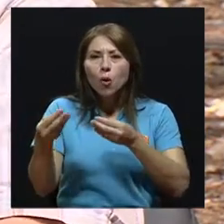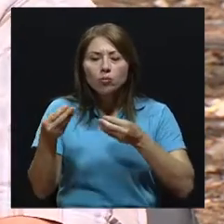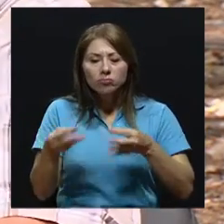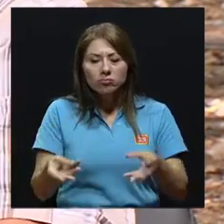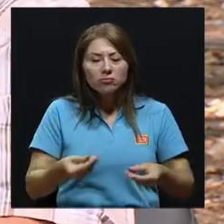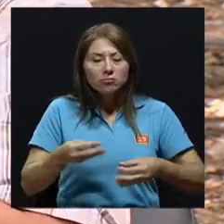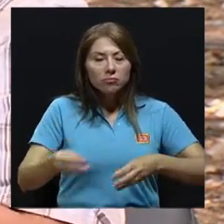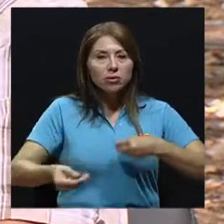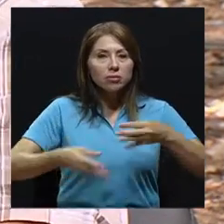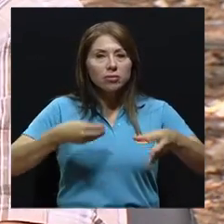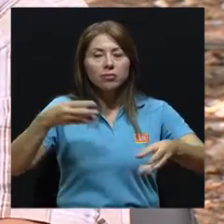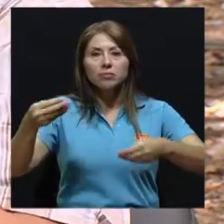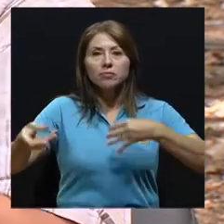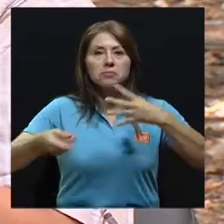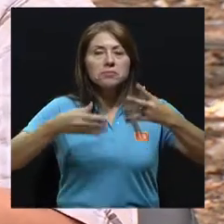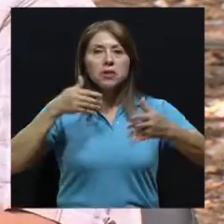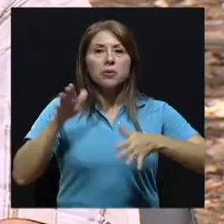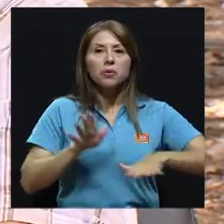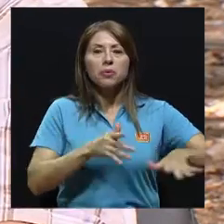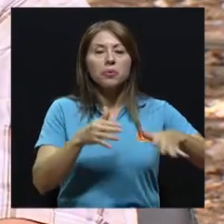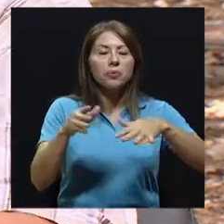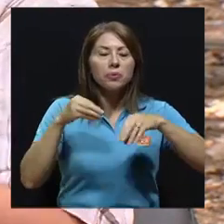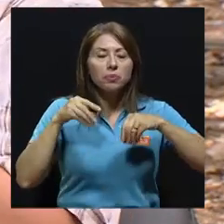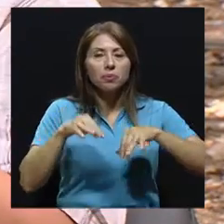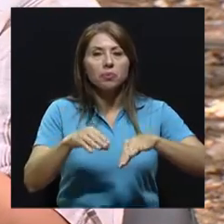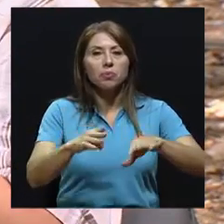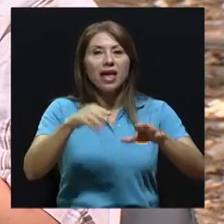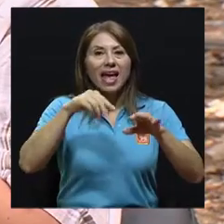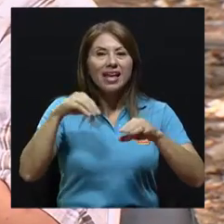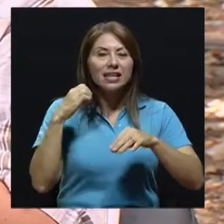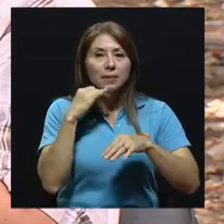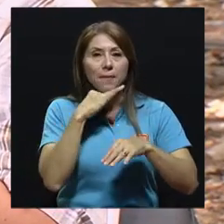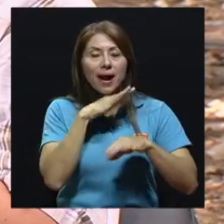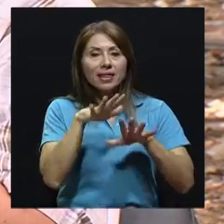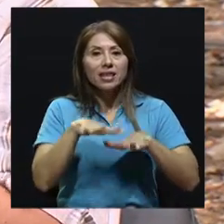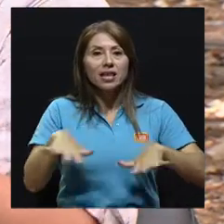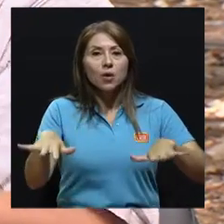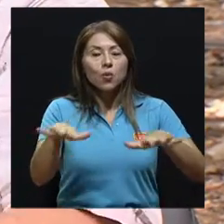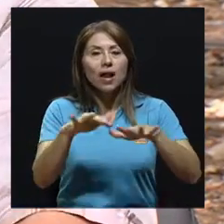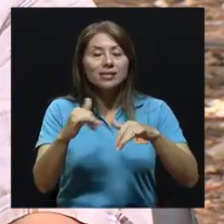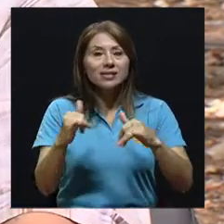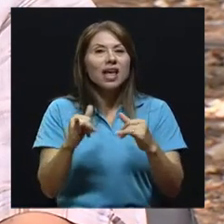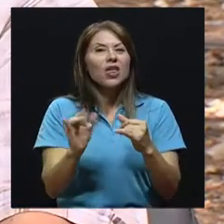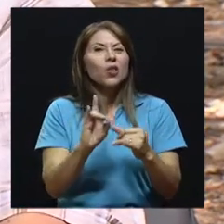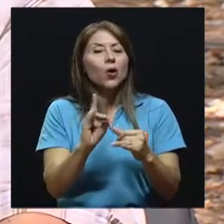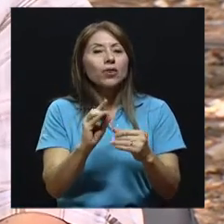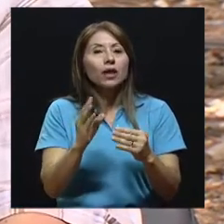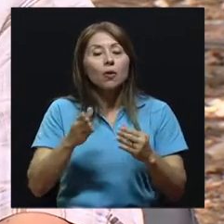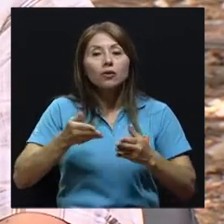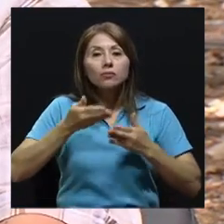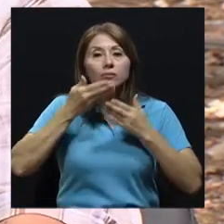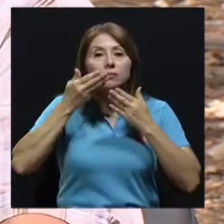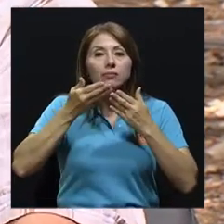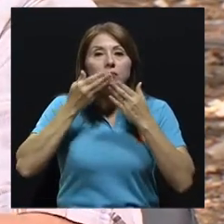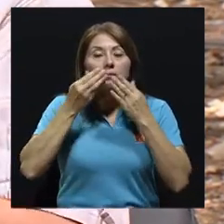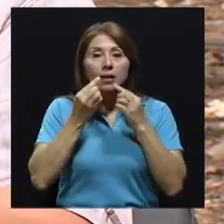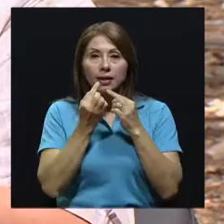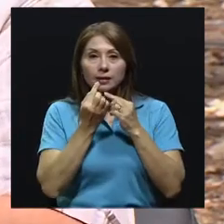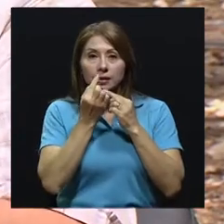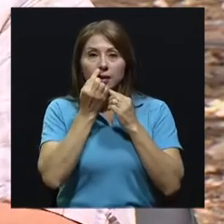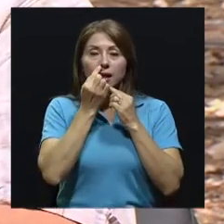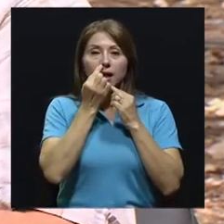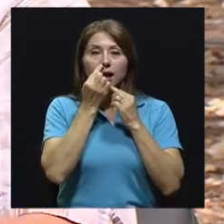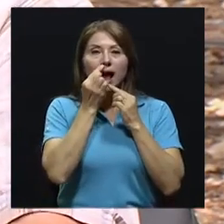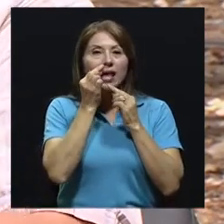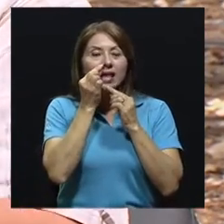arrastradas del suelo, por la erosión, por el viento, normalmente esas partículas se van a quedar retenidas en los vellos, que están en la nariz, en la